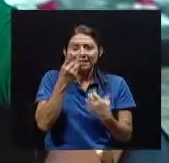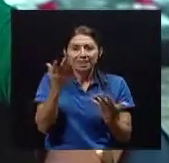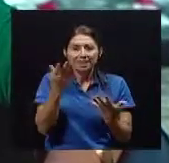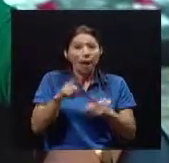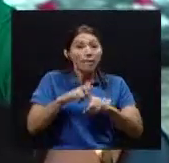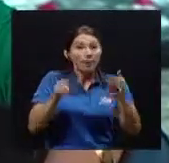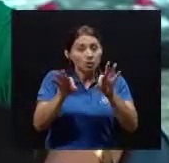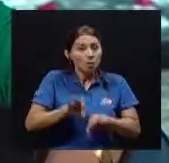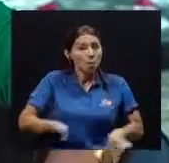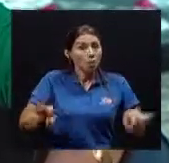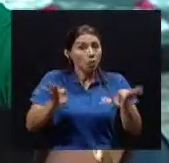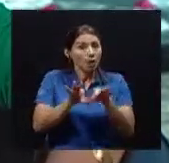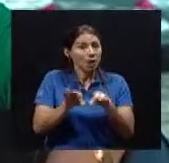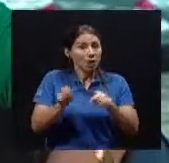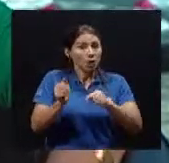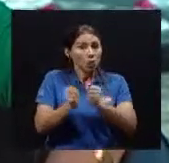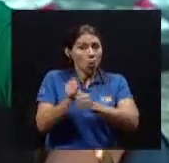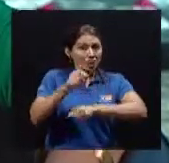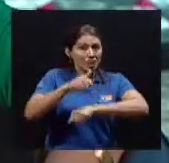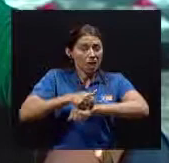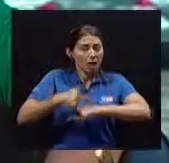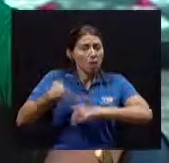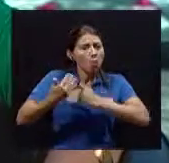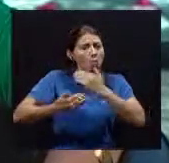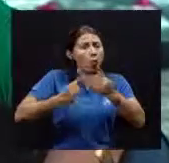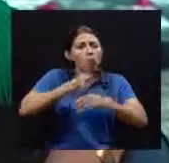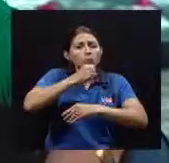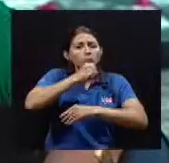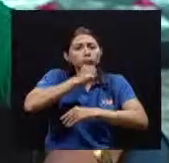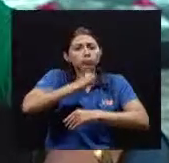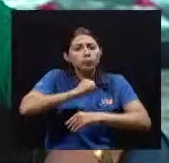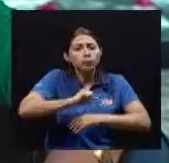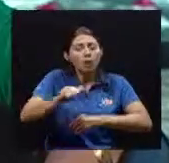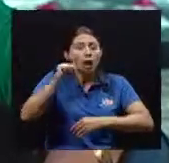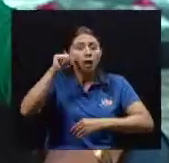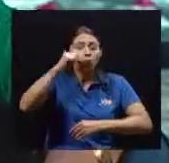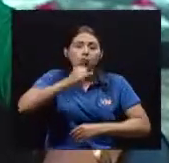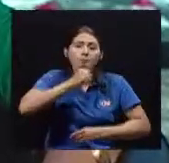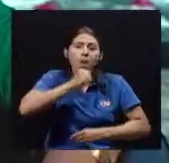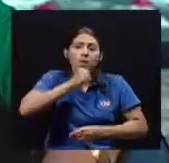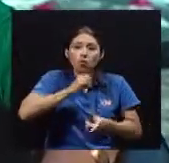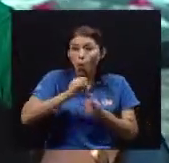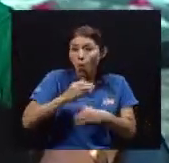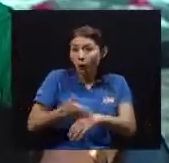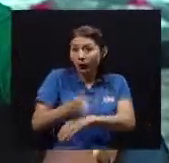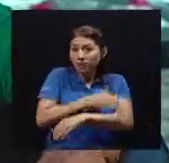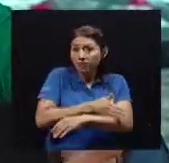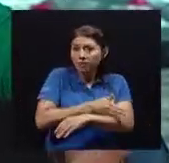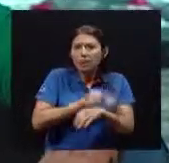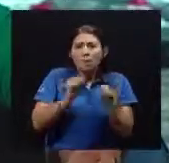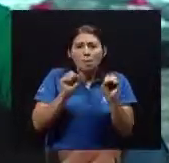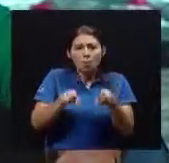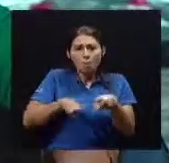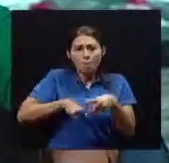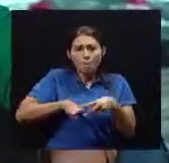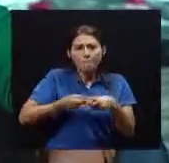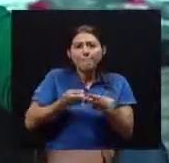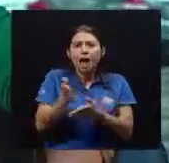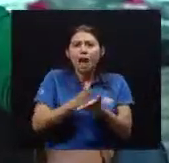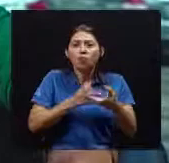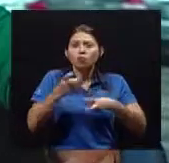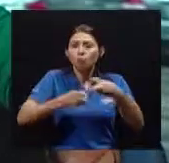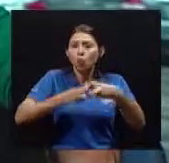Que con el paso del tiempo La edad adulta mayor O incluso antes pueden empezar A surgir algunos